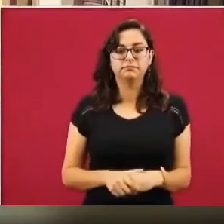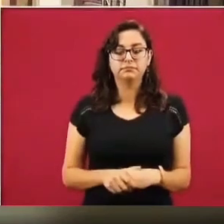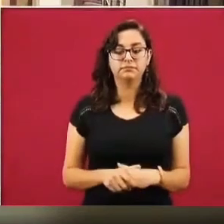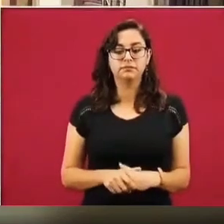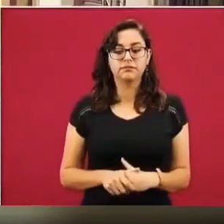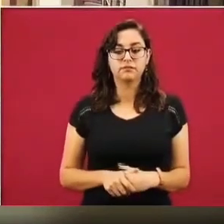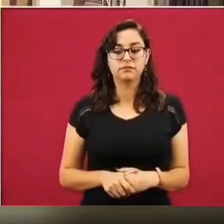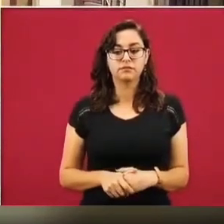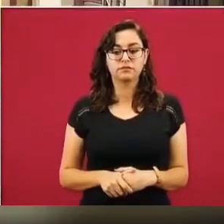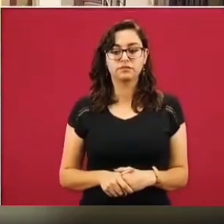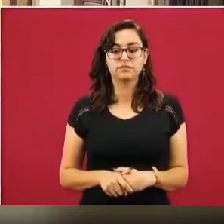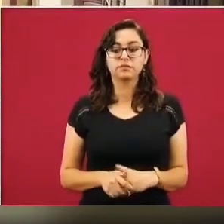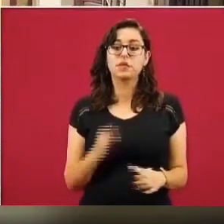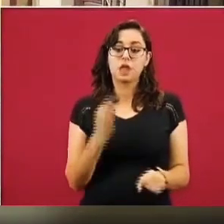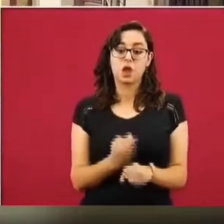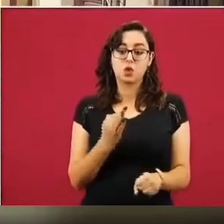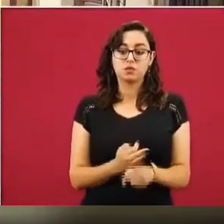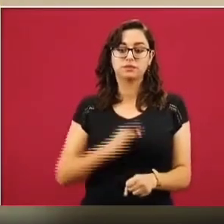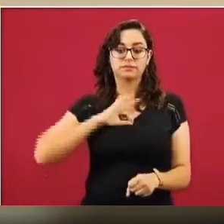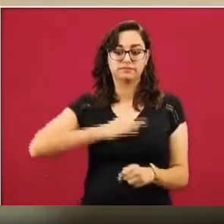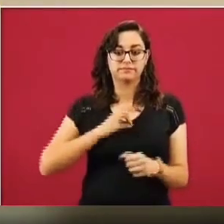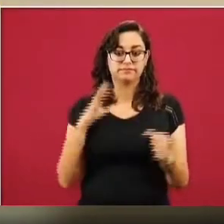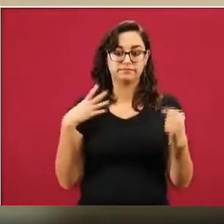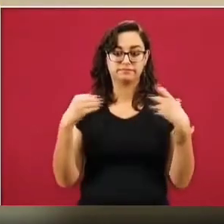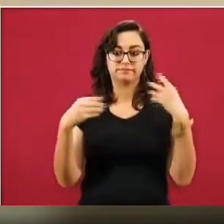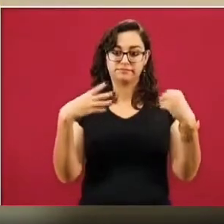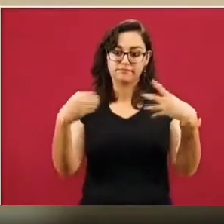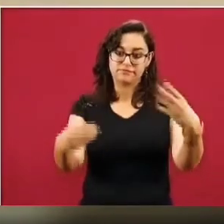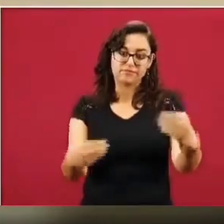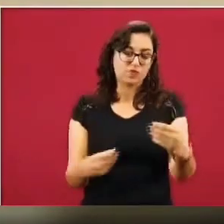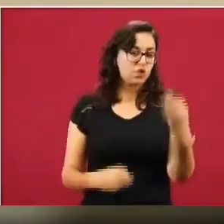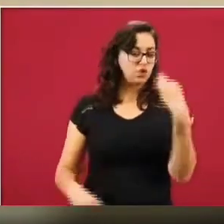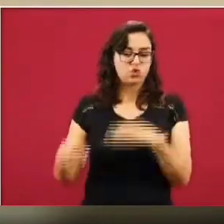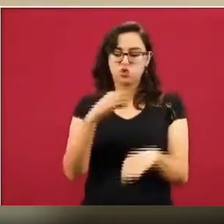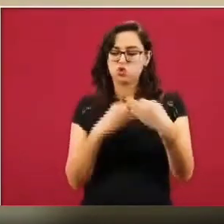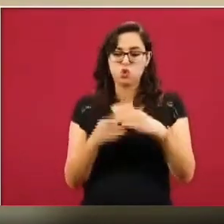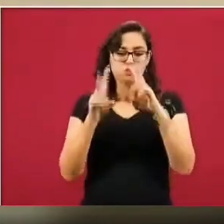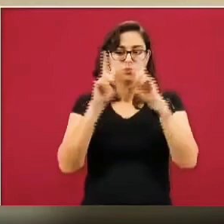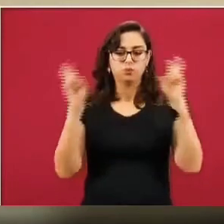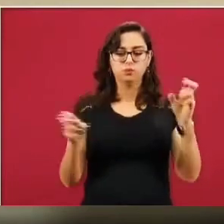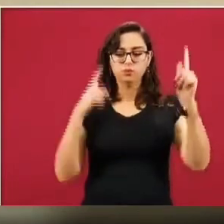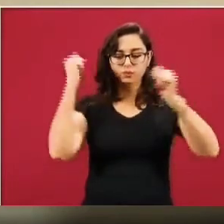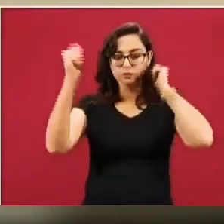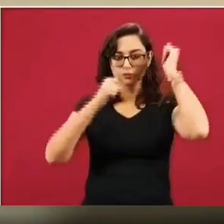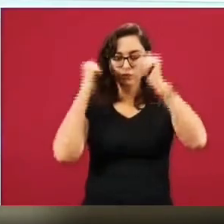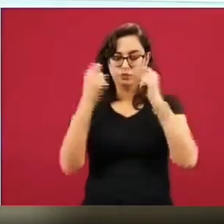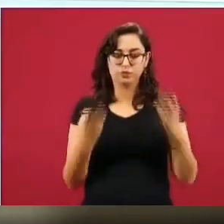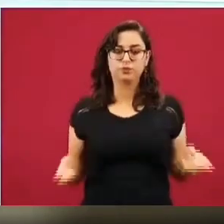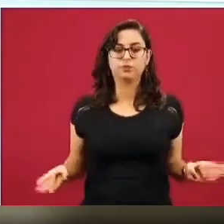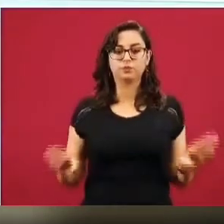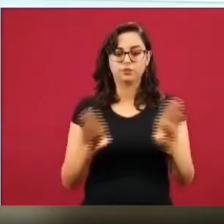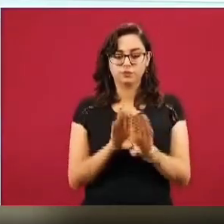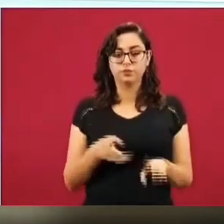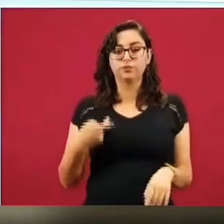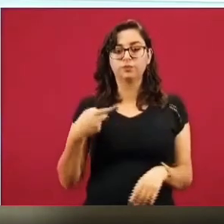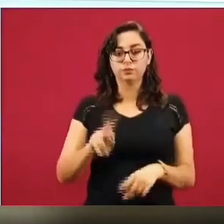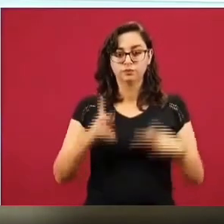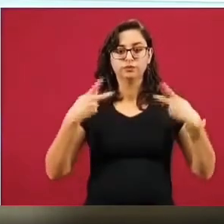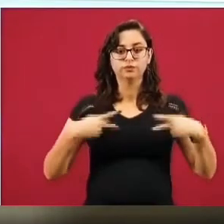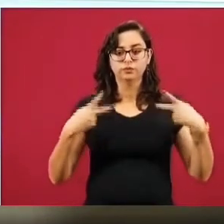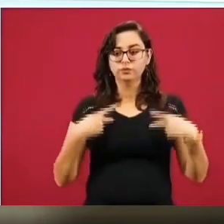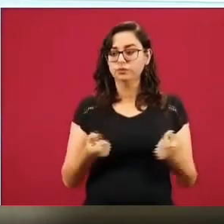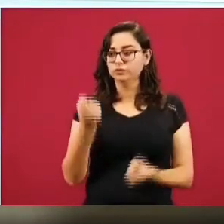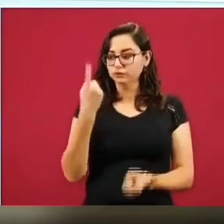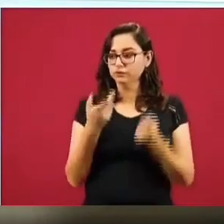Ahora en la contingencia, por obvias razones se cerraron todos los temas turísticos, pero había gente que ya tenía comprado su